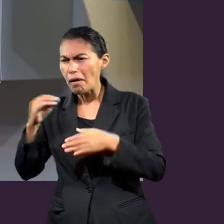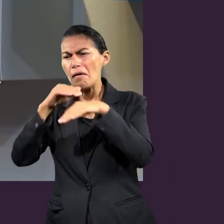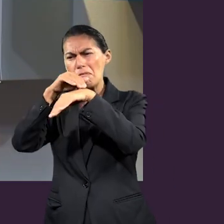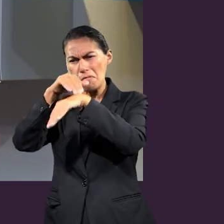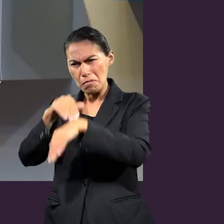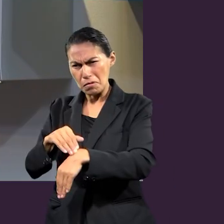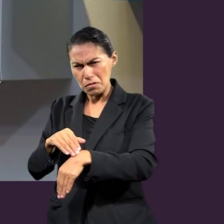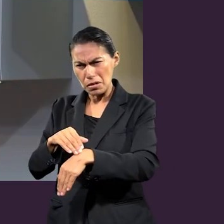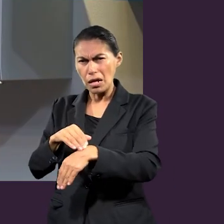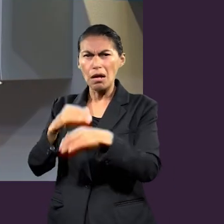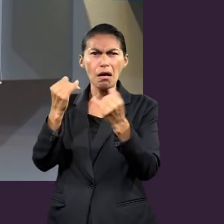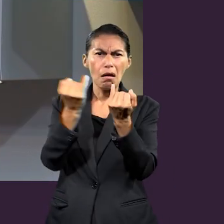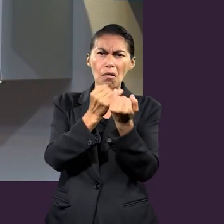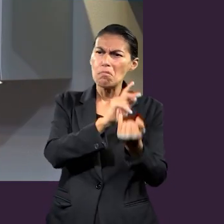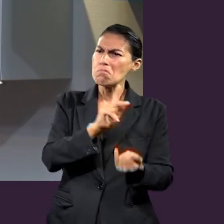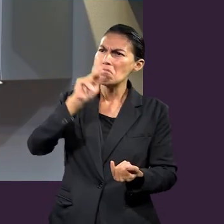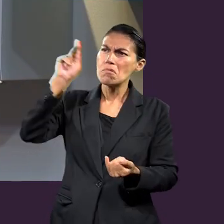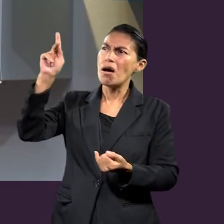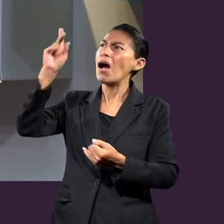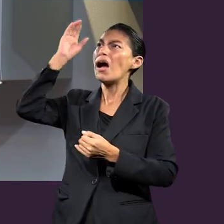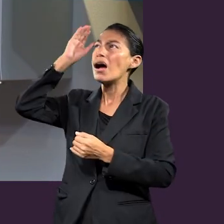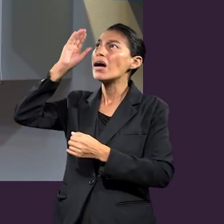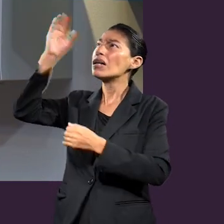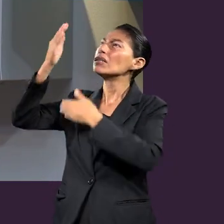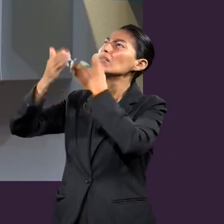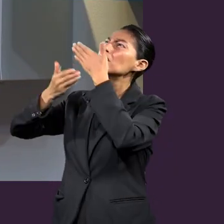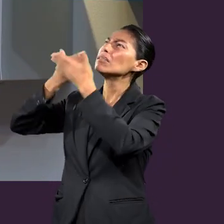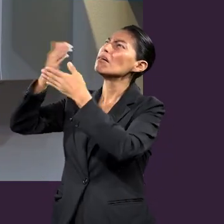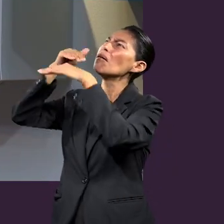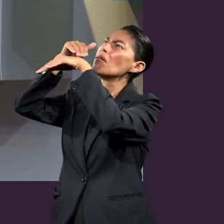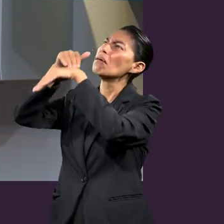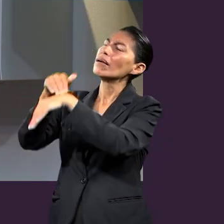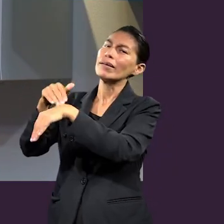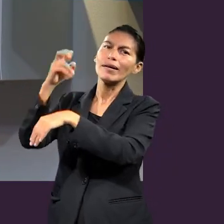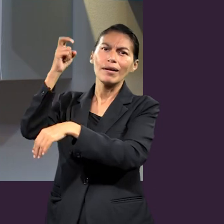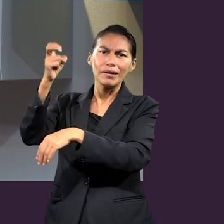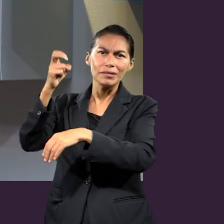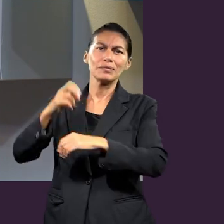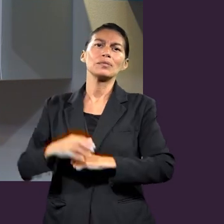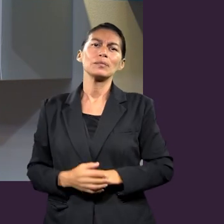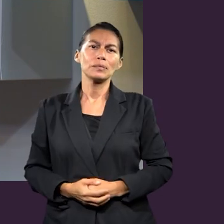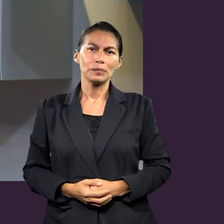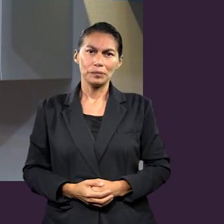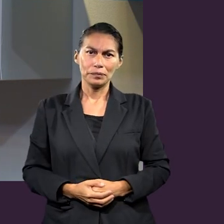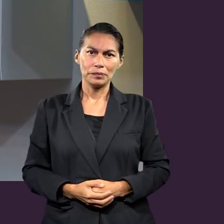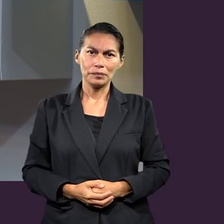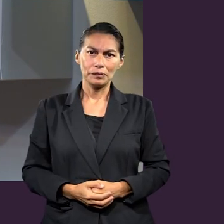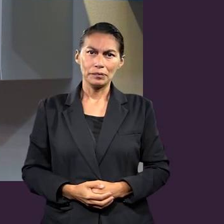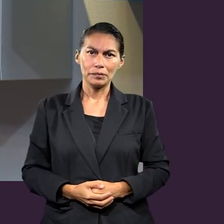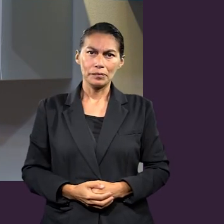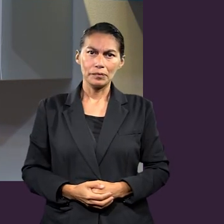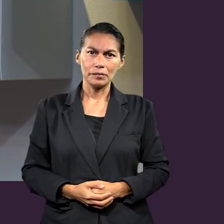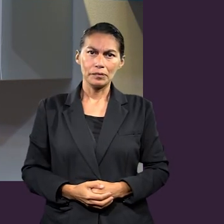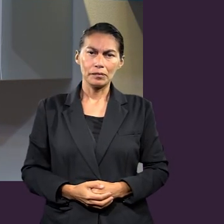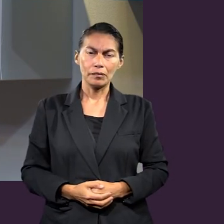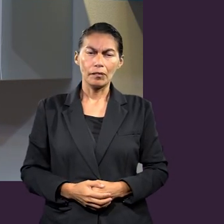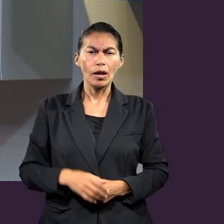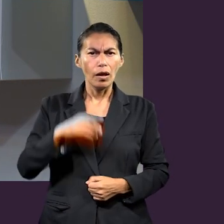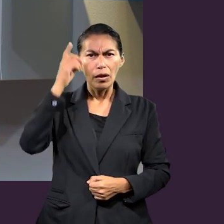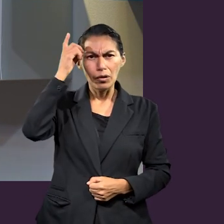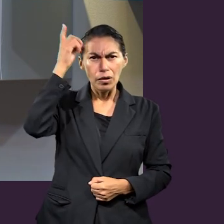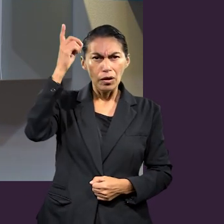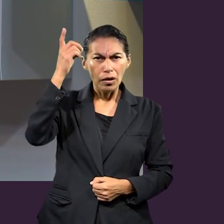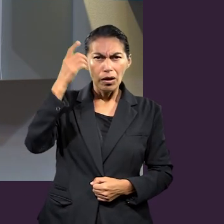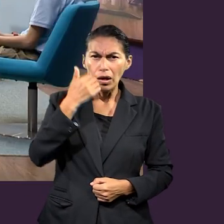en amor y temblor con sencillez de vuestro corazón como a Cristo. Es decir,